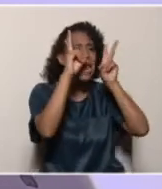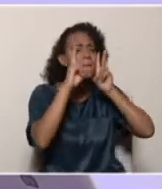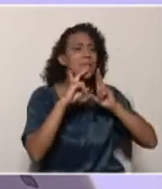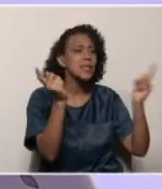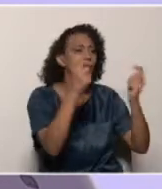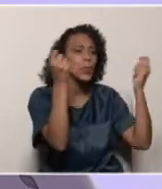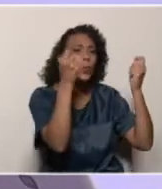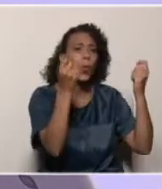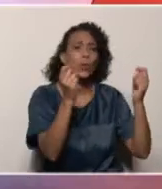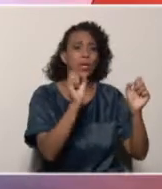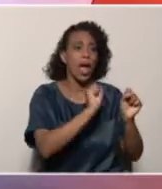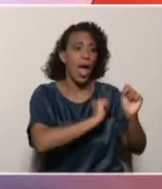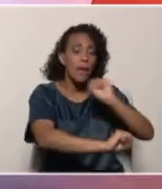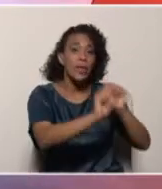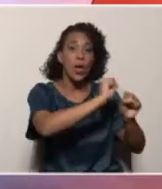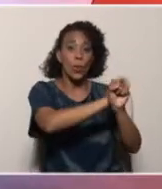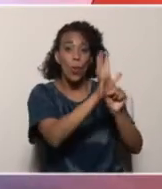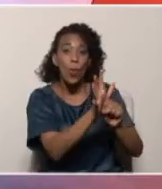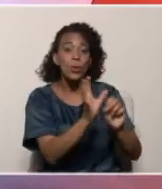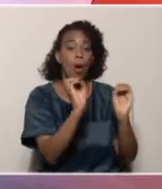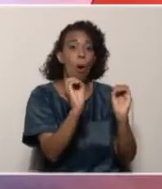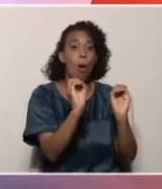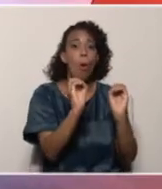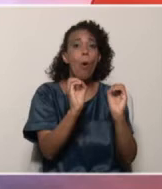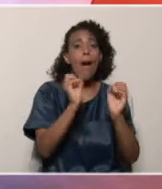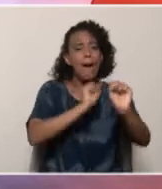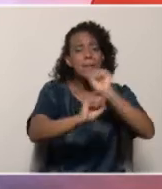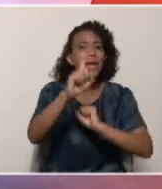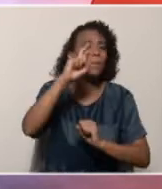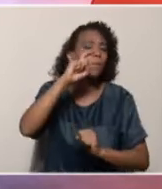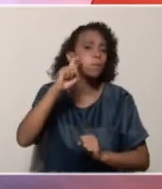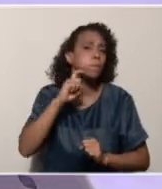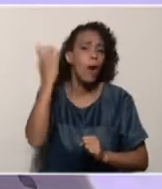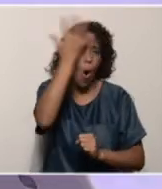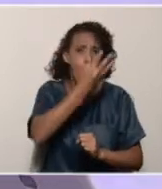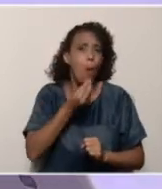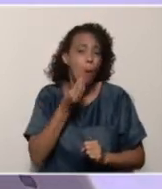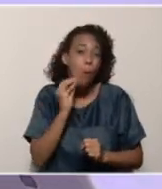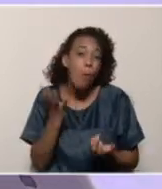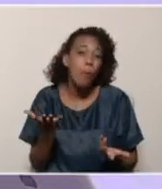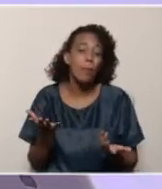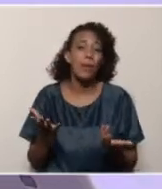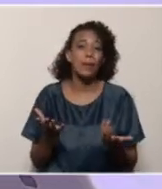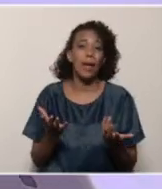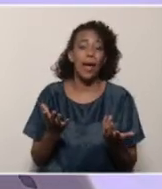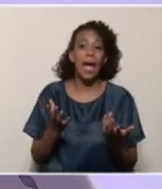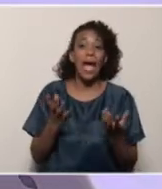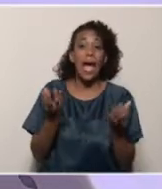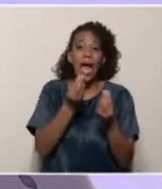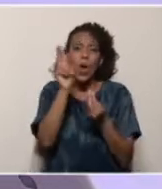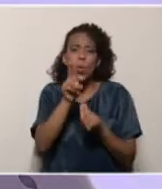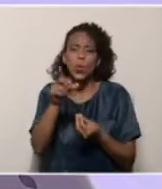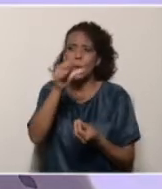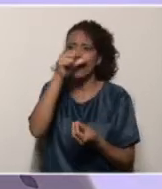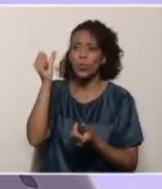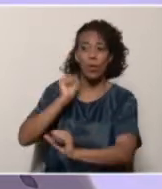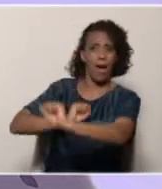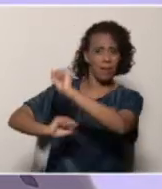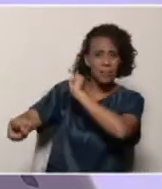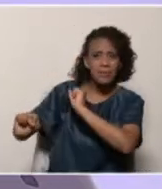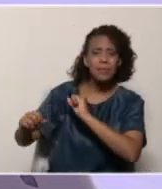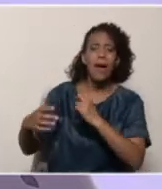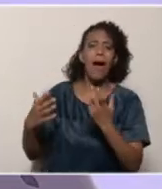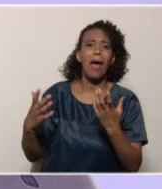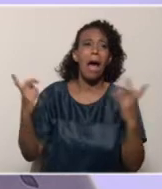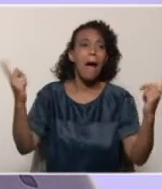de promoción de la salud, promoción del embarazo a temprana edad, del uso de los estupefacientes. decir, tenemos que